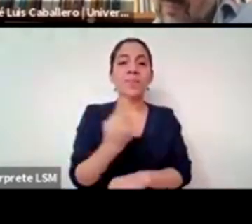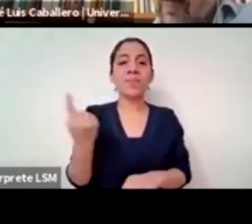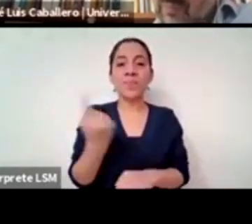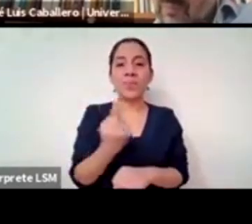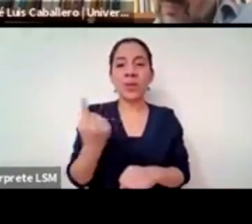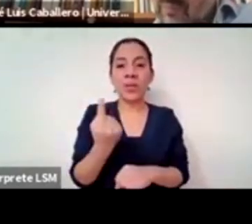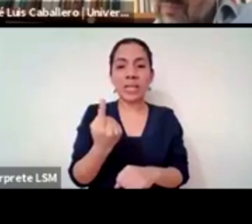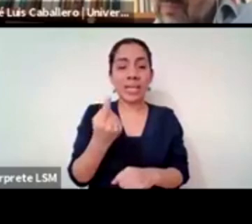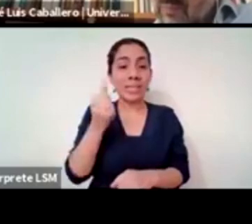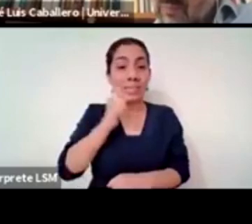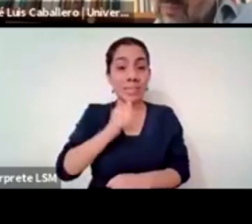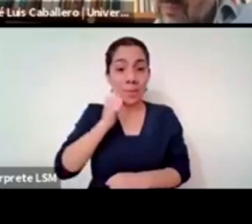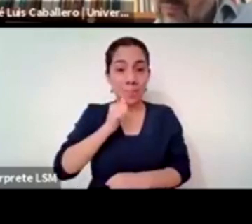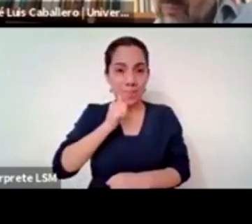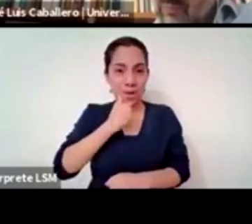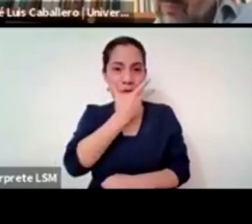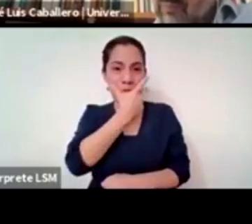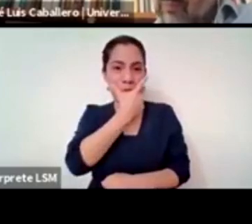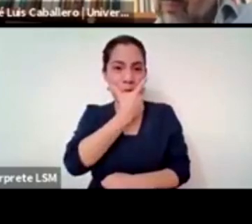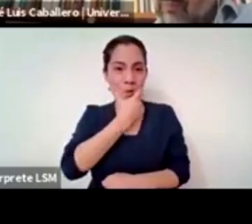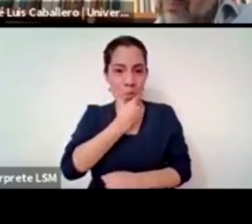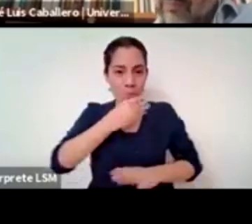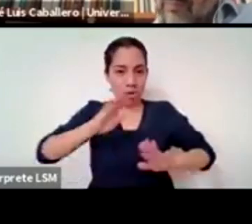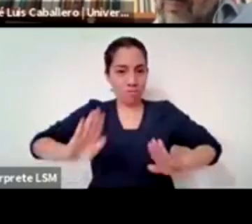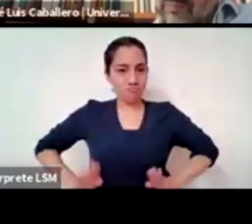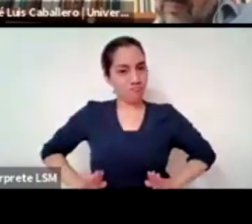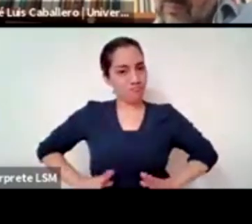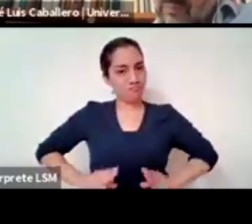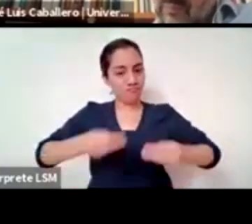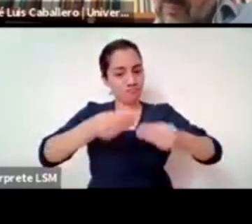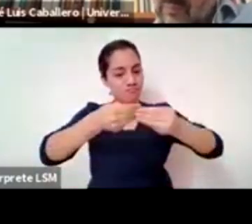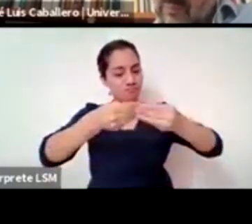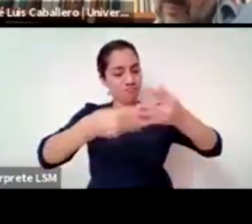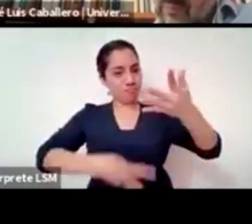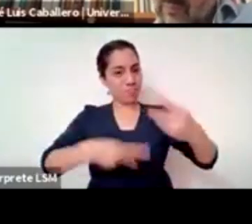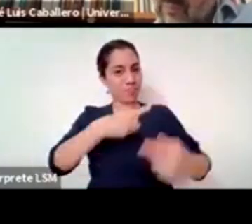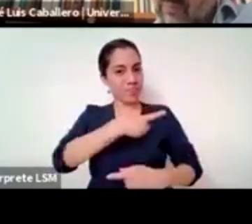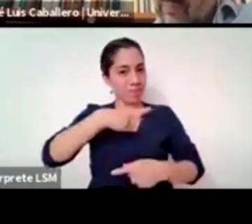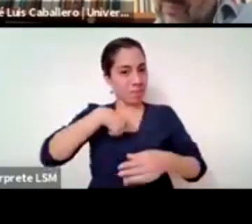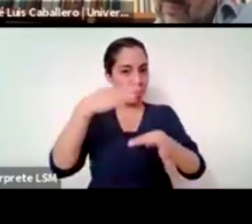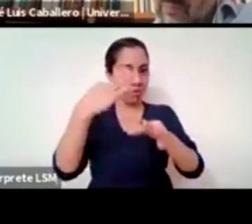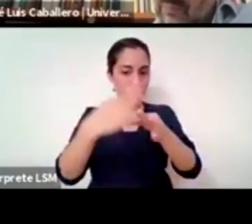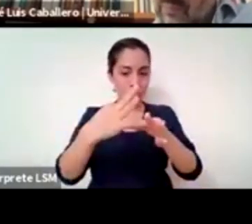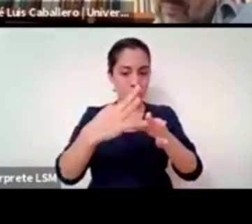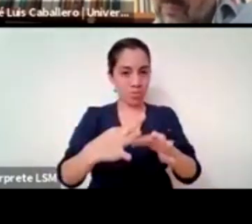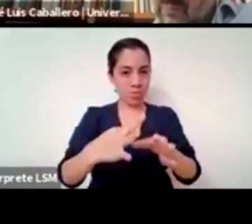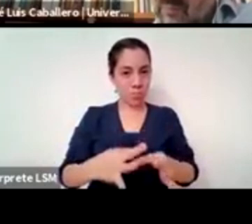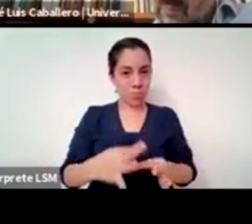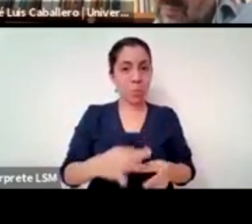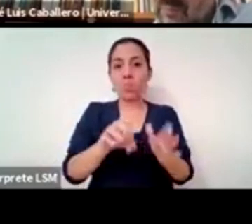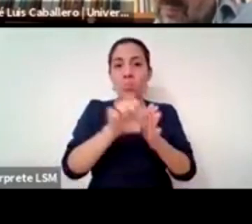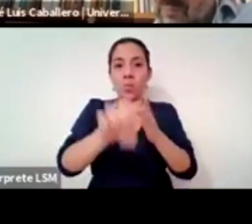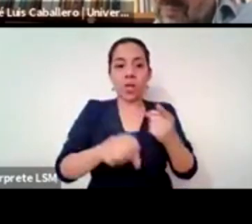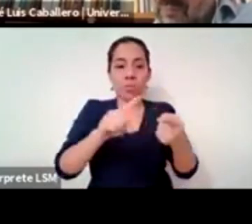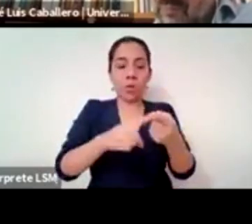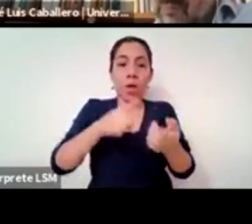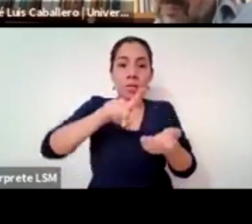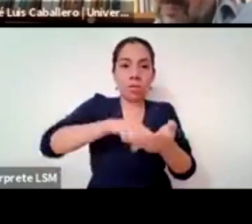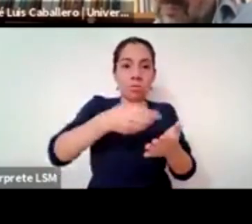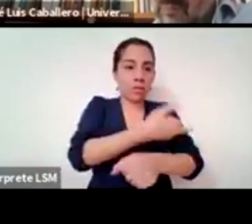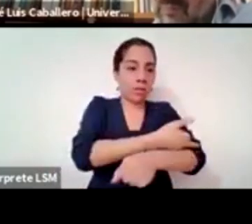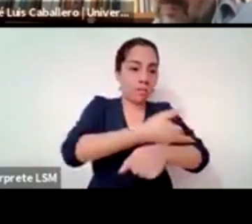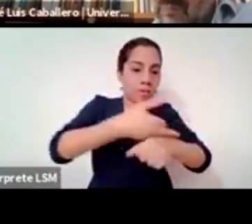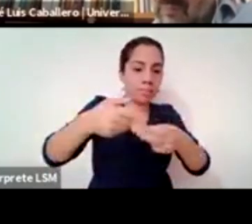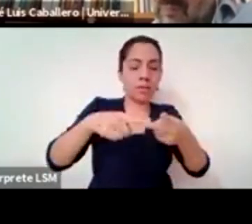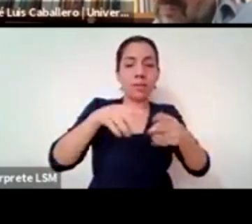masculinidad el patriarcado político el cultural el familiar el laboral está